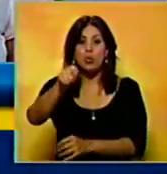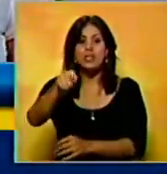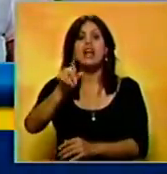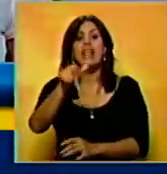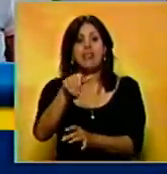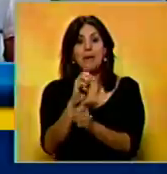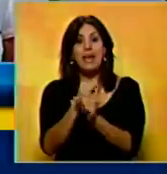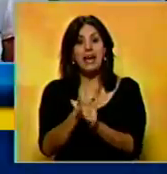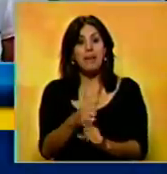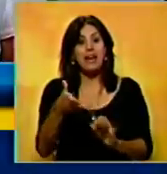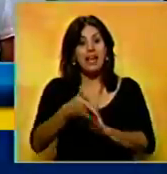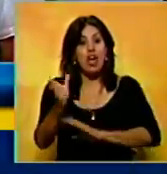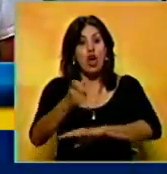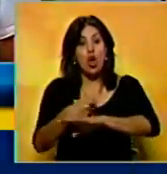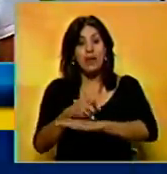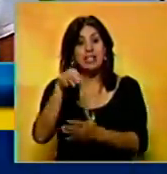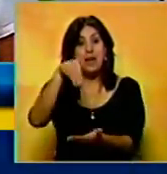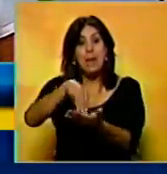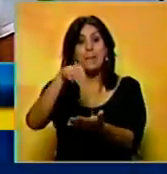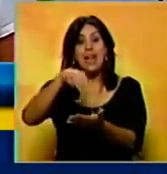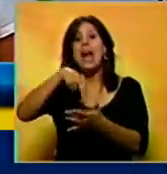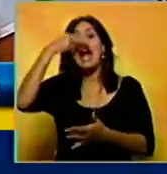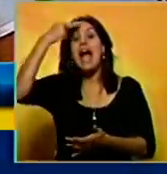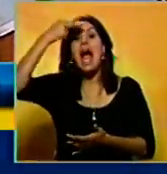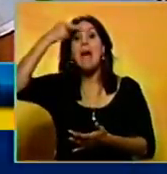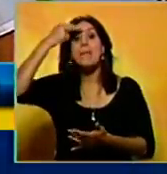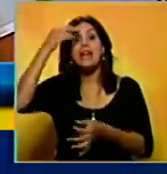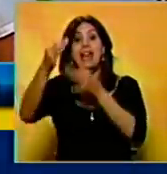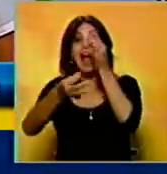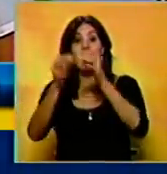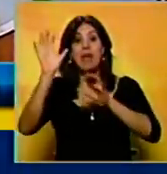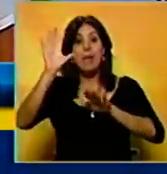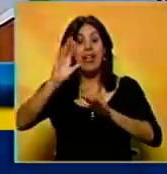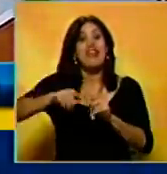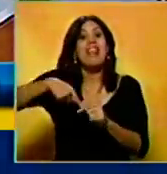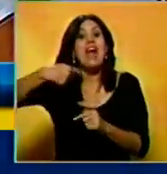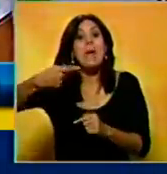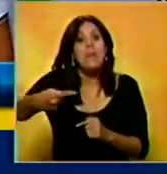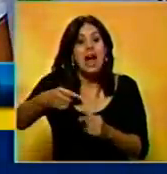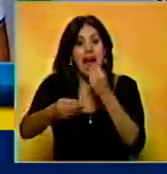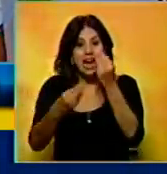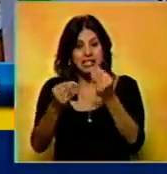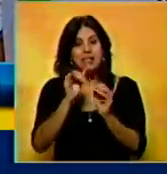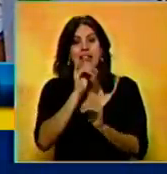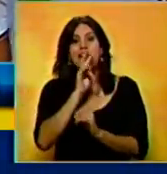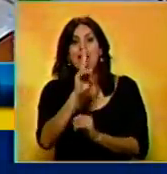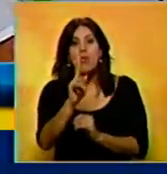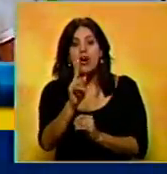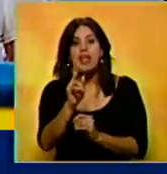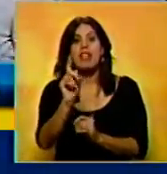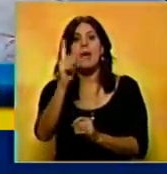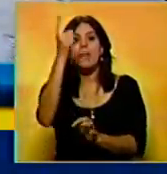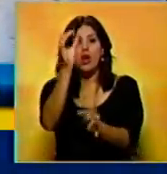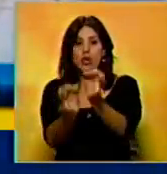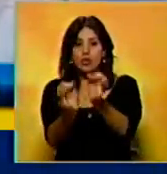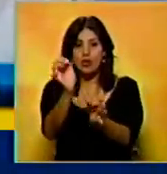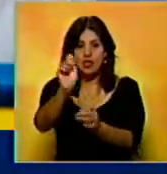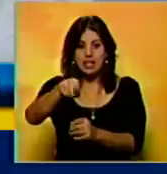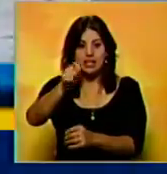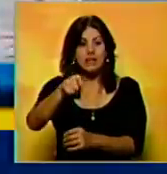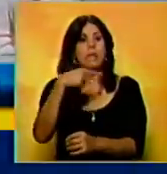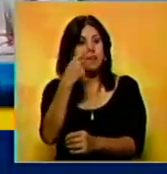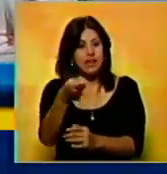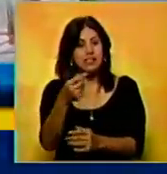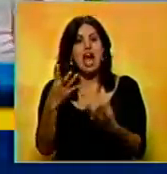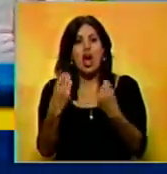También se espera que el gobernador de Miranda, Enrique Capriles Radonsky, hable al país luego que se dé a conocer este pronunciamiento del máximo organismo judicial. Estoy